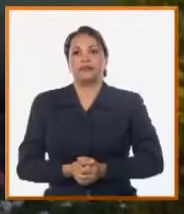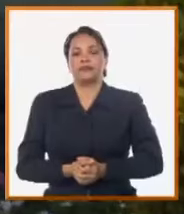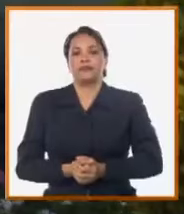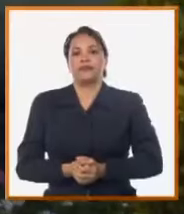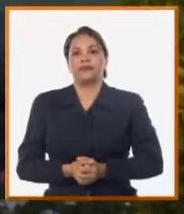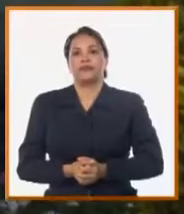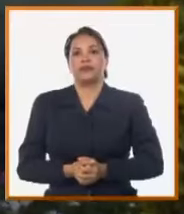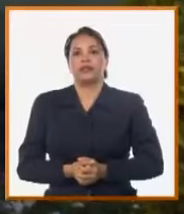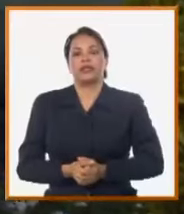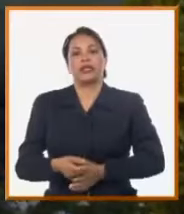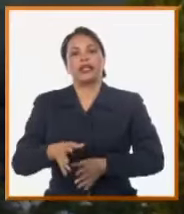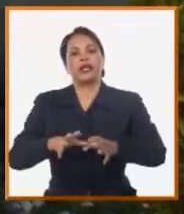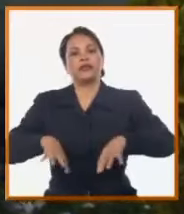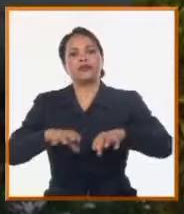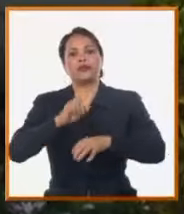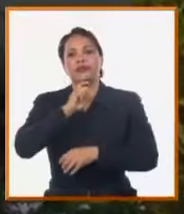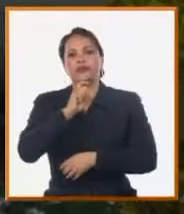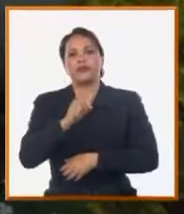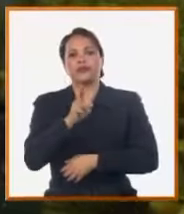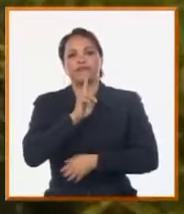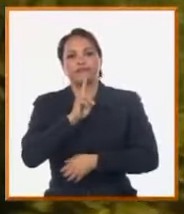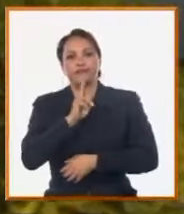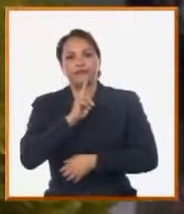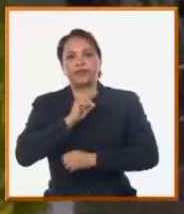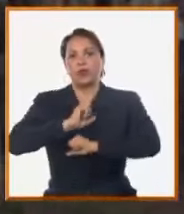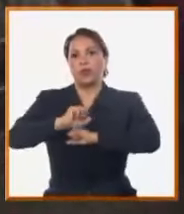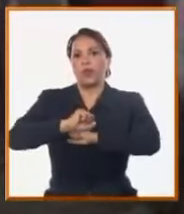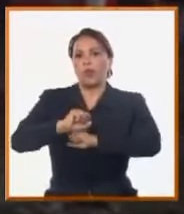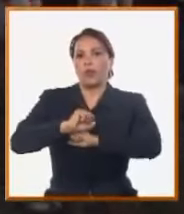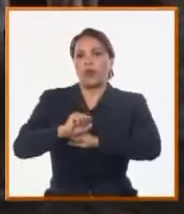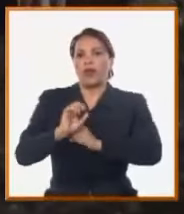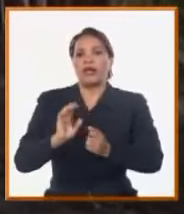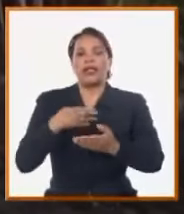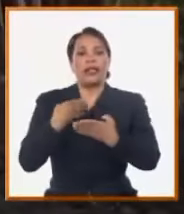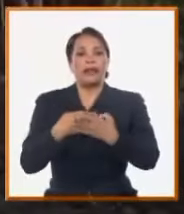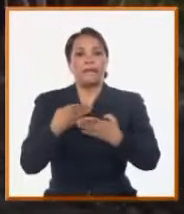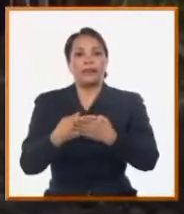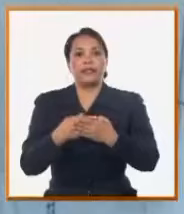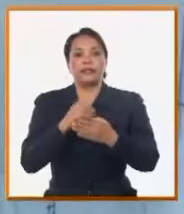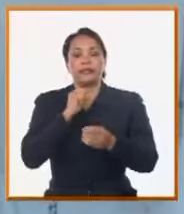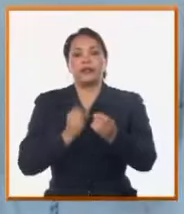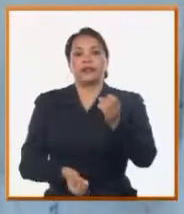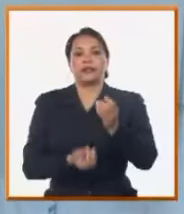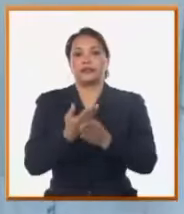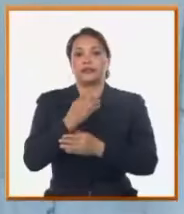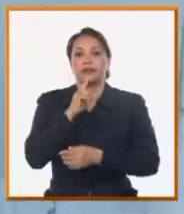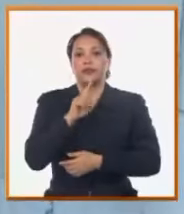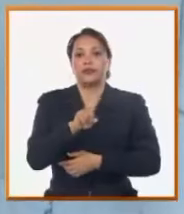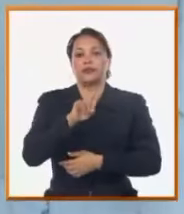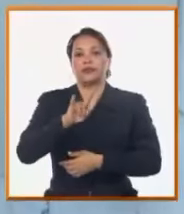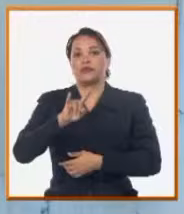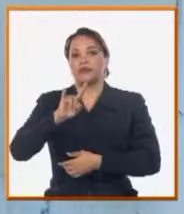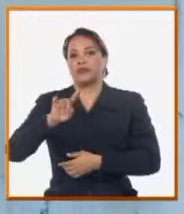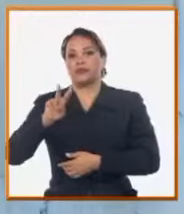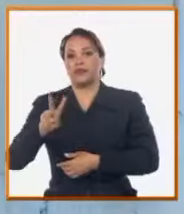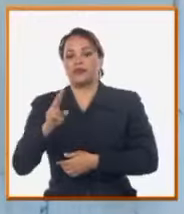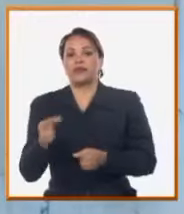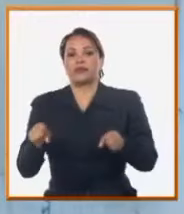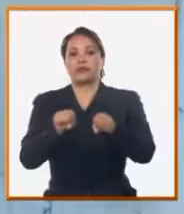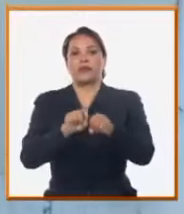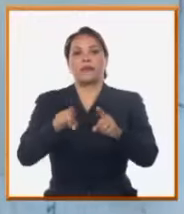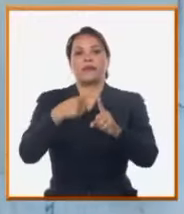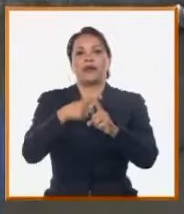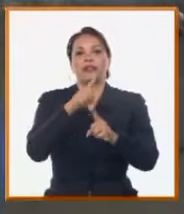abasto de agua y la rotura de los equipos de bombeo, Panelec contribuye desde 1992 con la instalación de más de 5.000